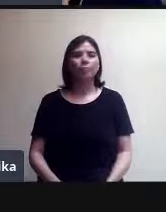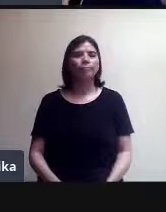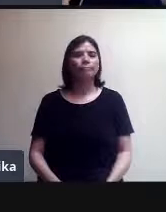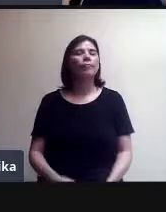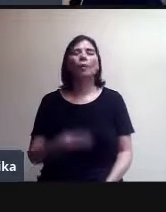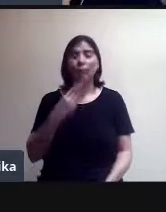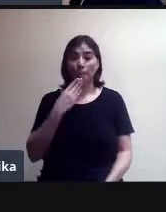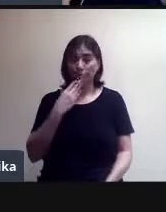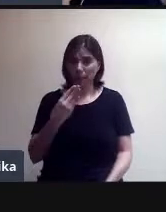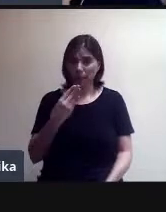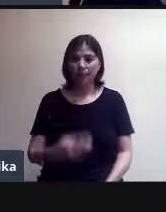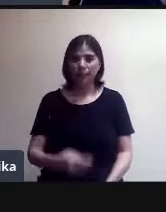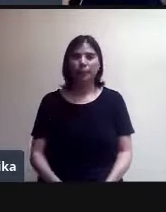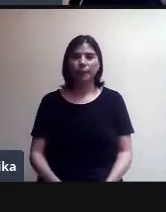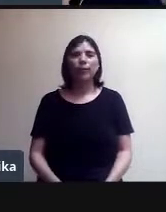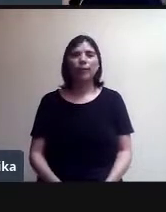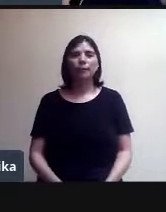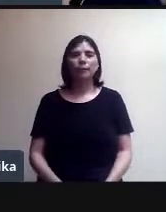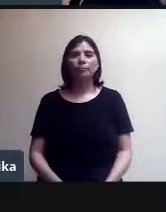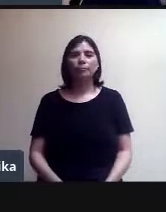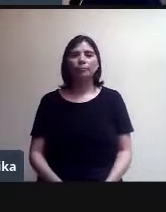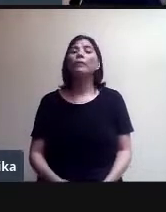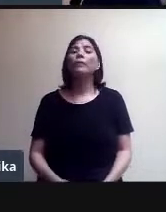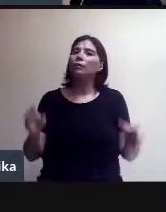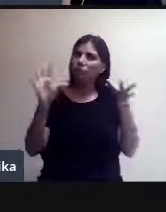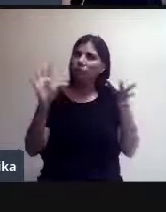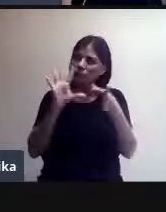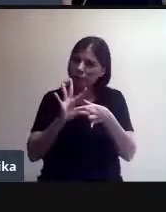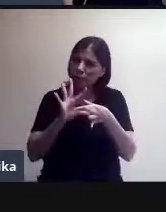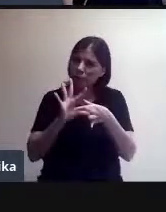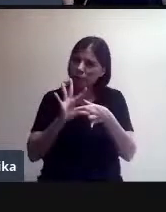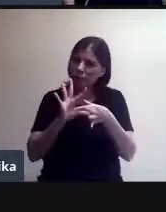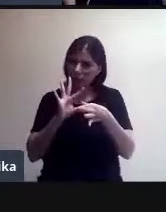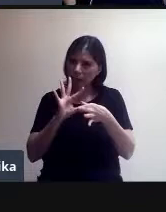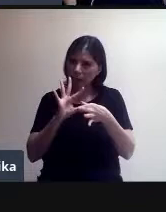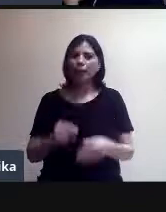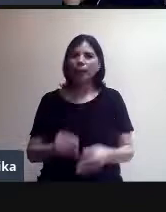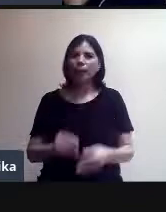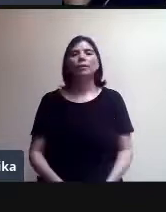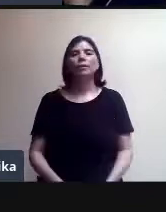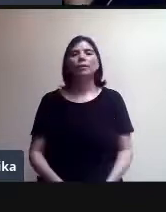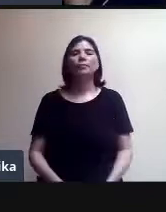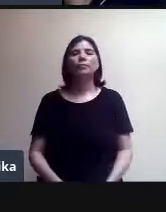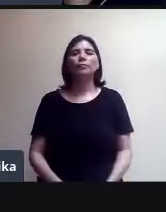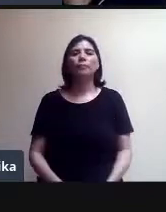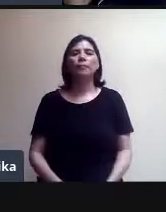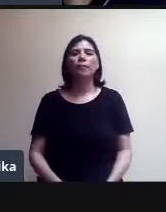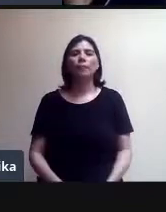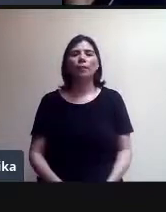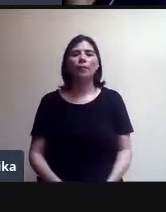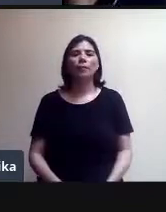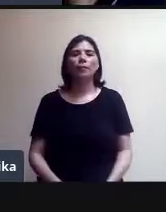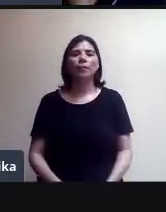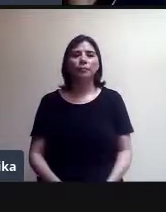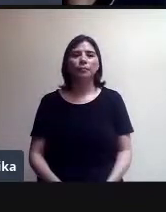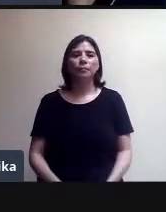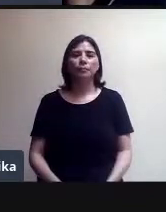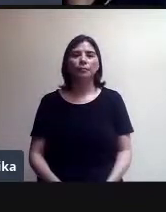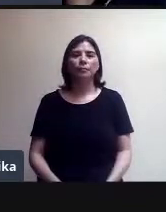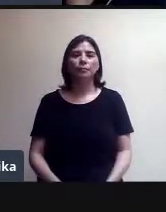Perfecto. Les comentaba, pero creo que ya no, ya no, fue cuando me quedé congelada.